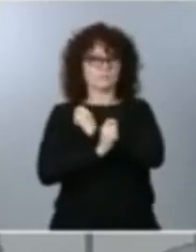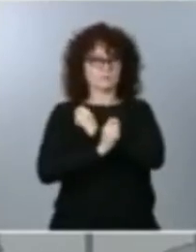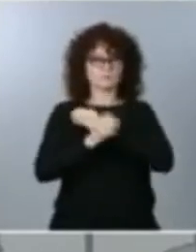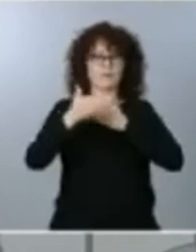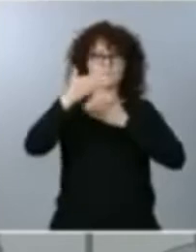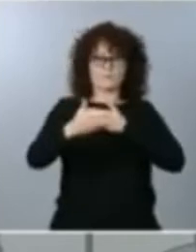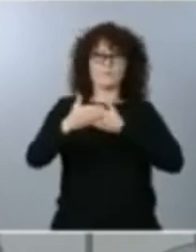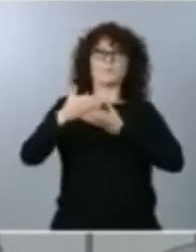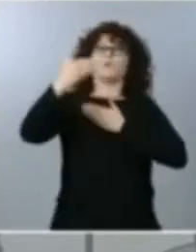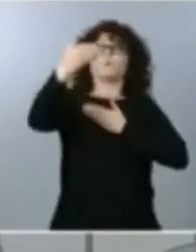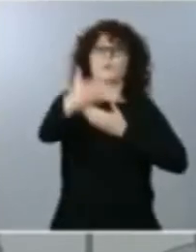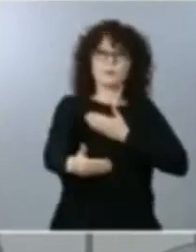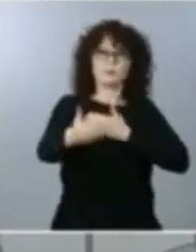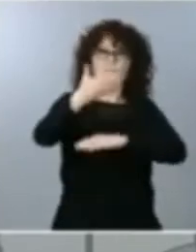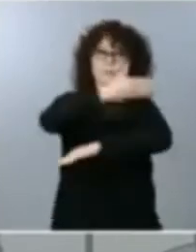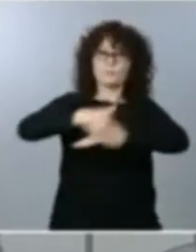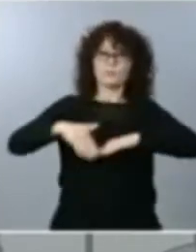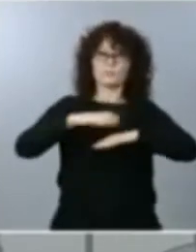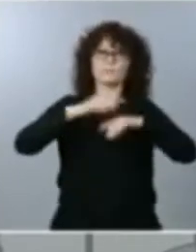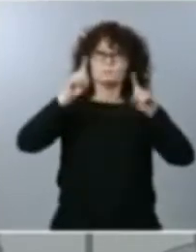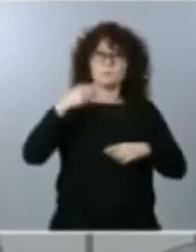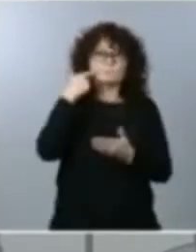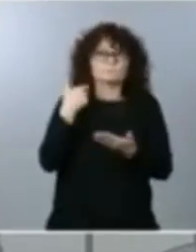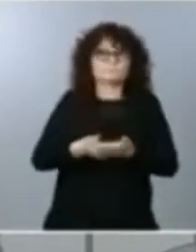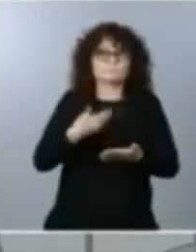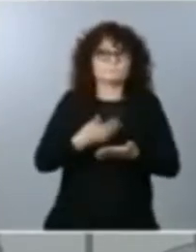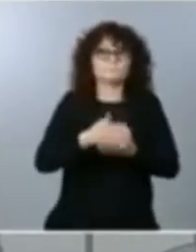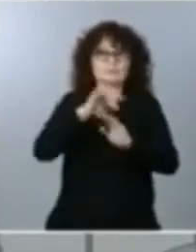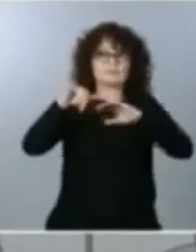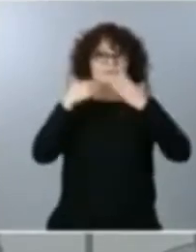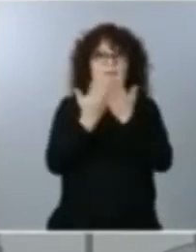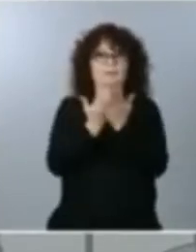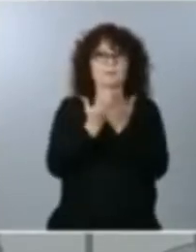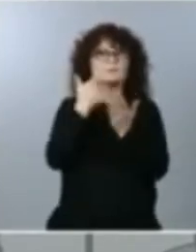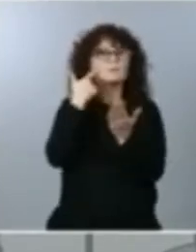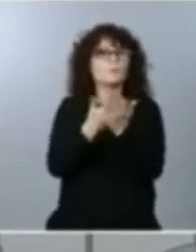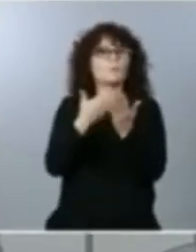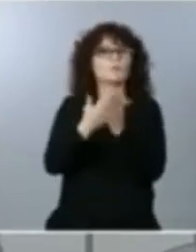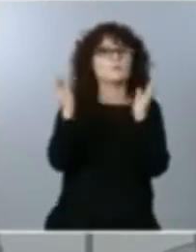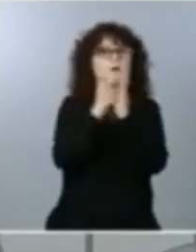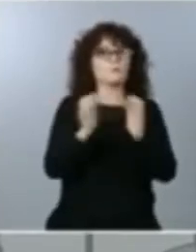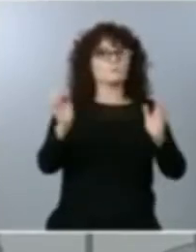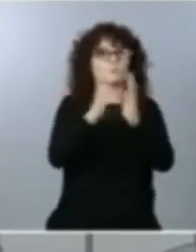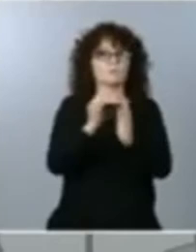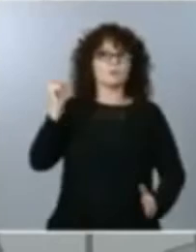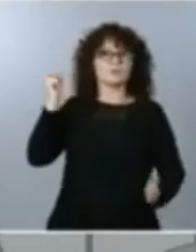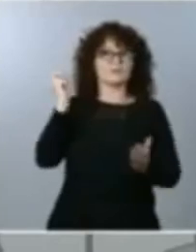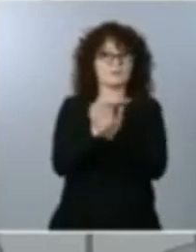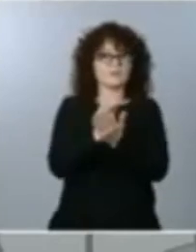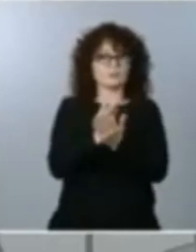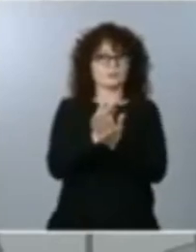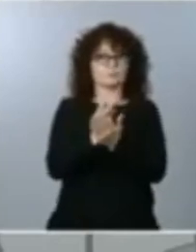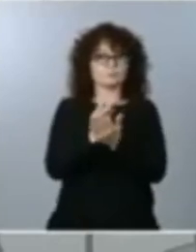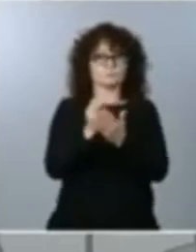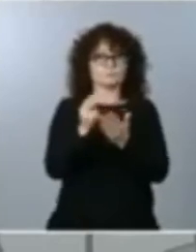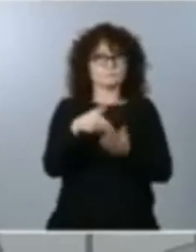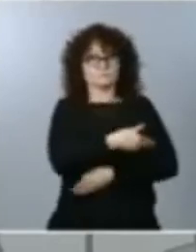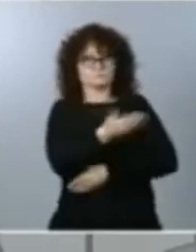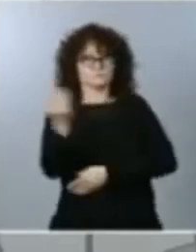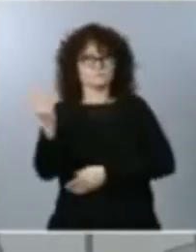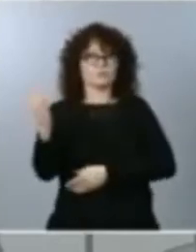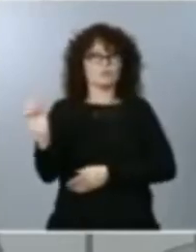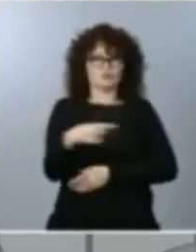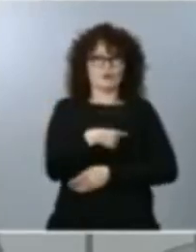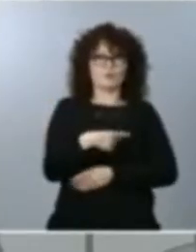contribuciones nacionales que reflejen la máxima ambición posible en este reto que compartimos el conjunto de la humanidad. España, junto